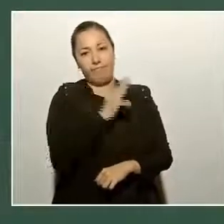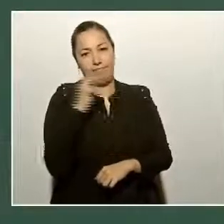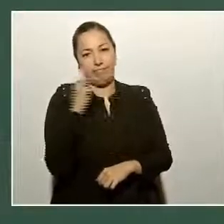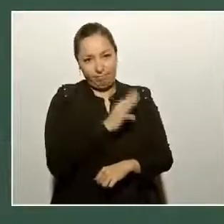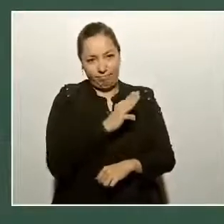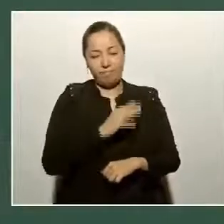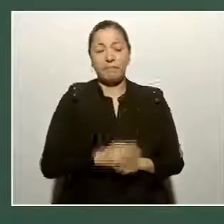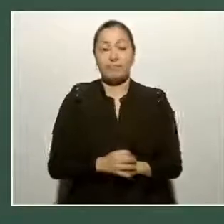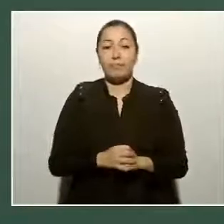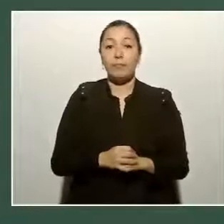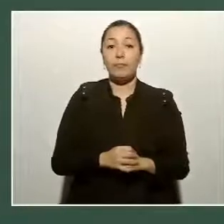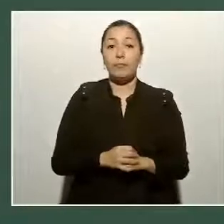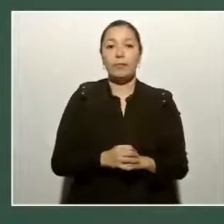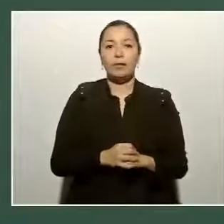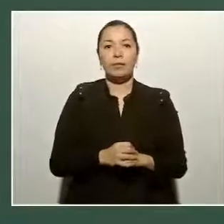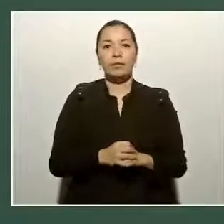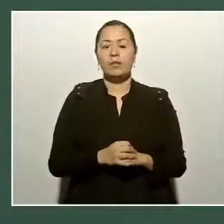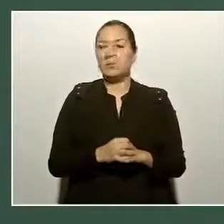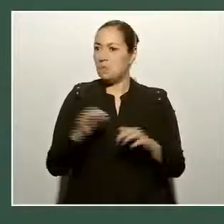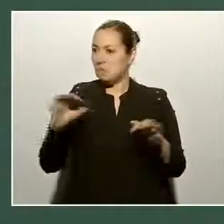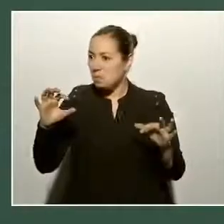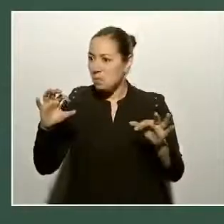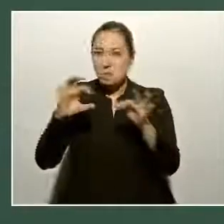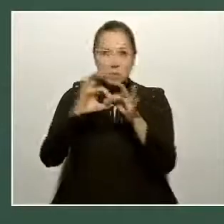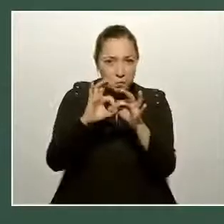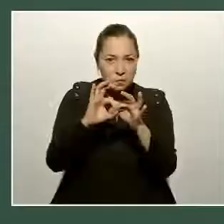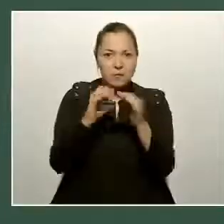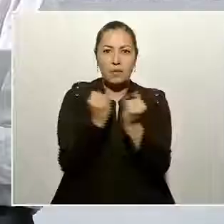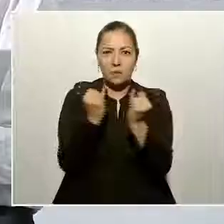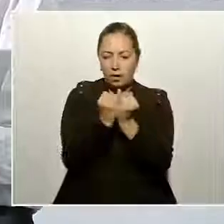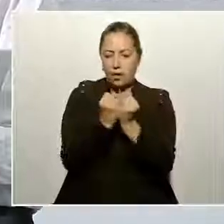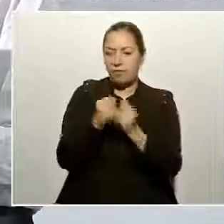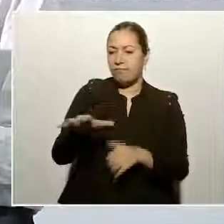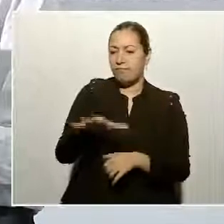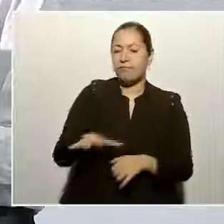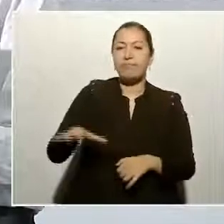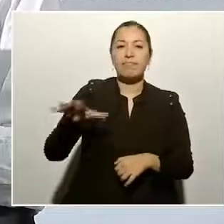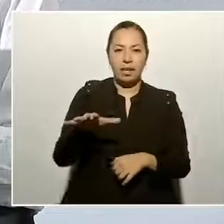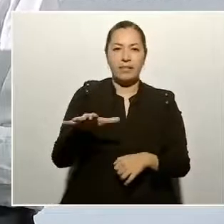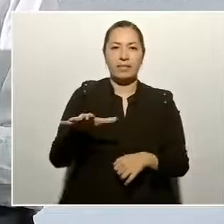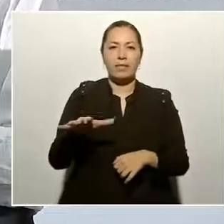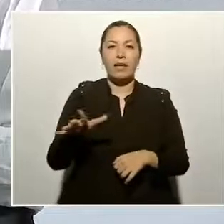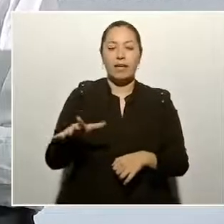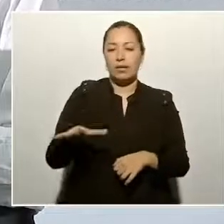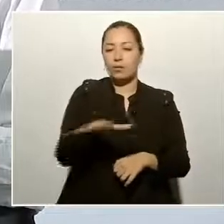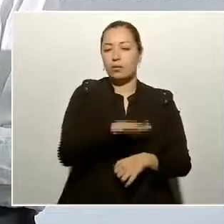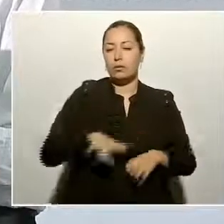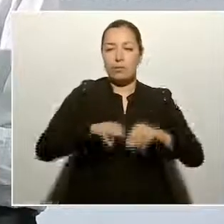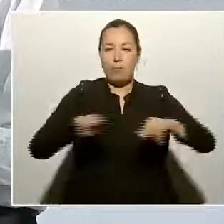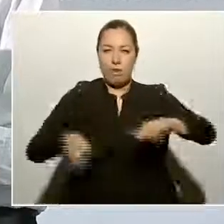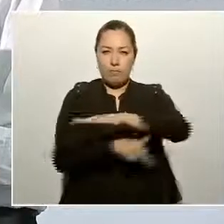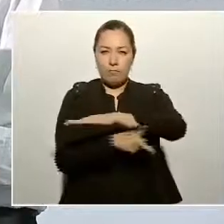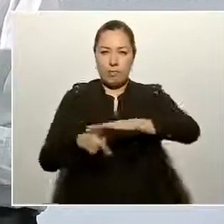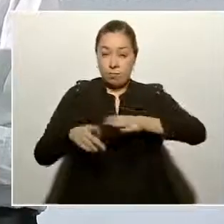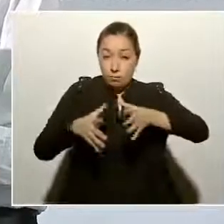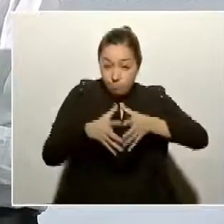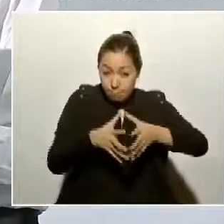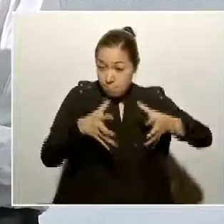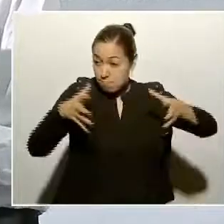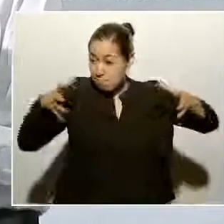Al mismo tiempo que vamos a ampliar el puerto, vamos a que